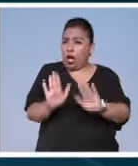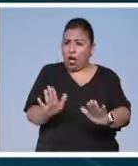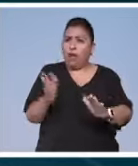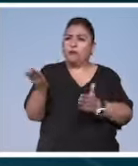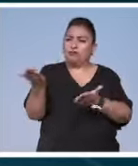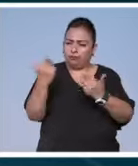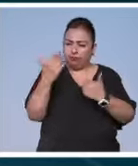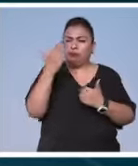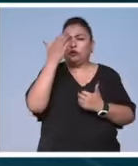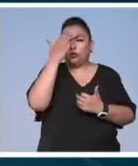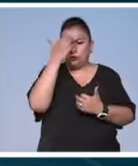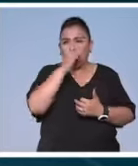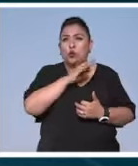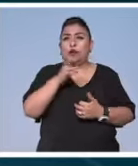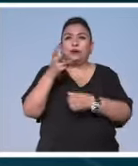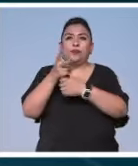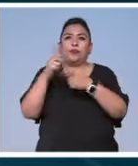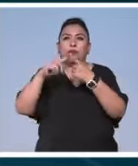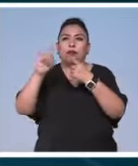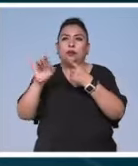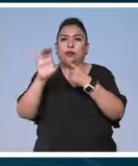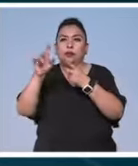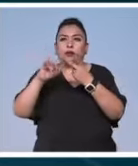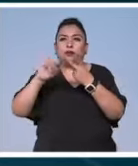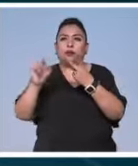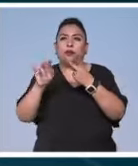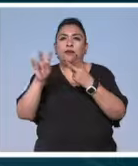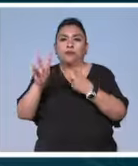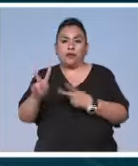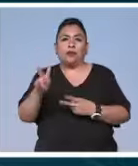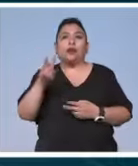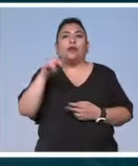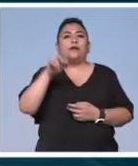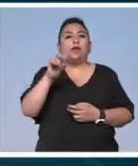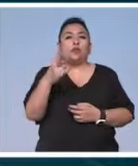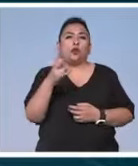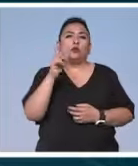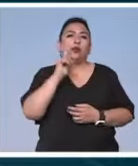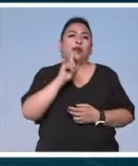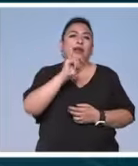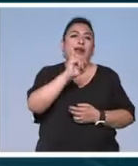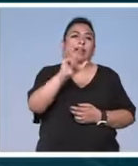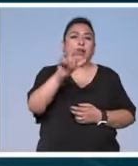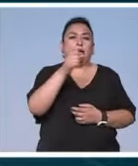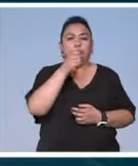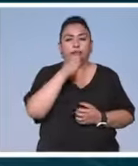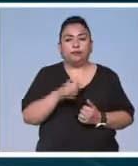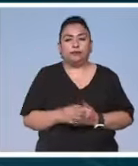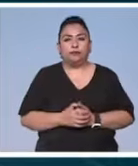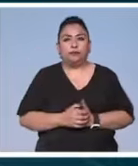puedes venir a conocerla con imágenes de Javier Contreras y Juan Carlos Valencia para Noticias 22 y Leana Luz